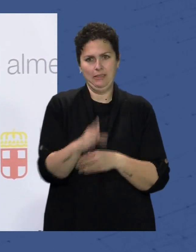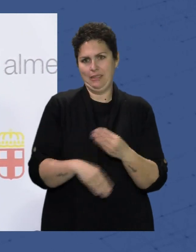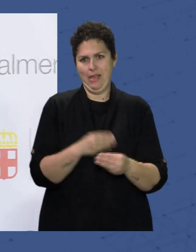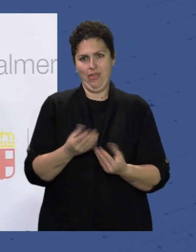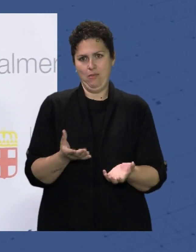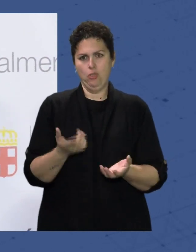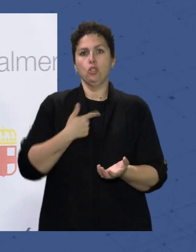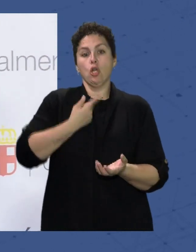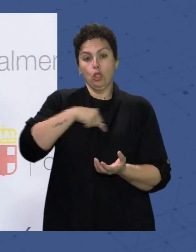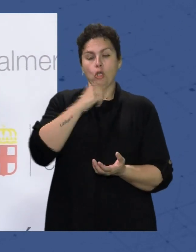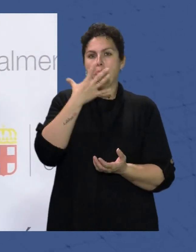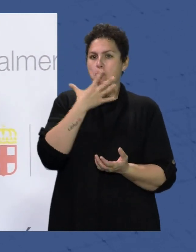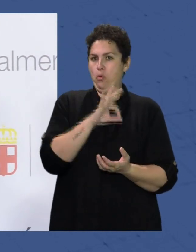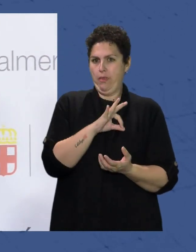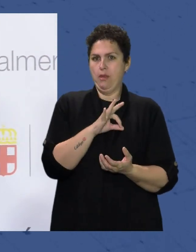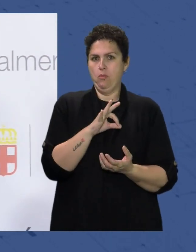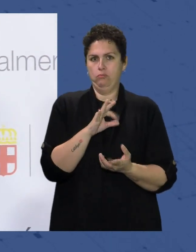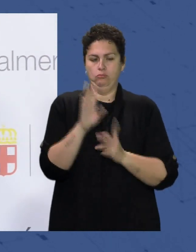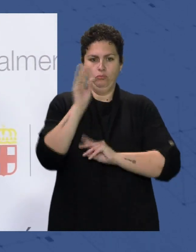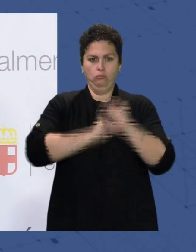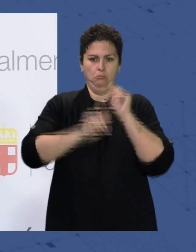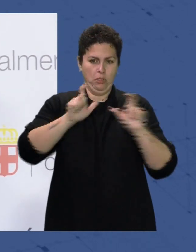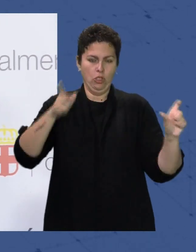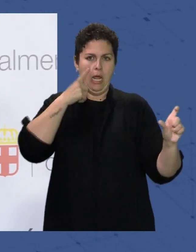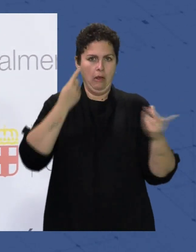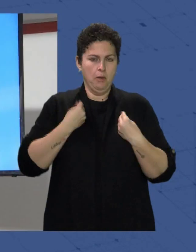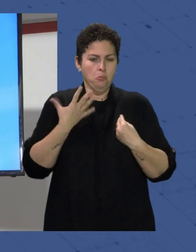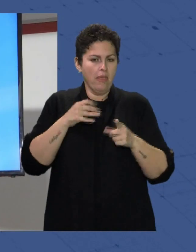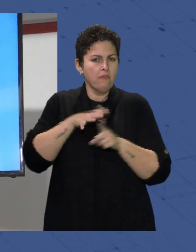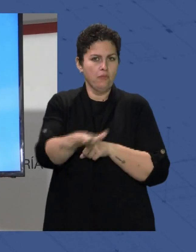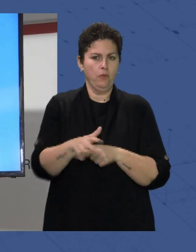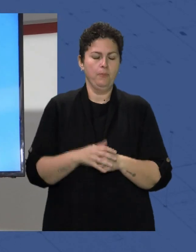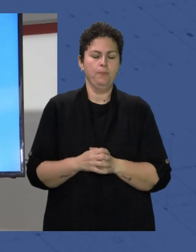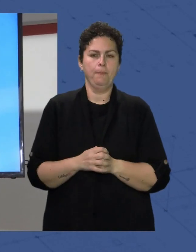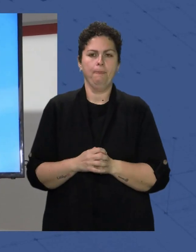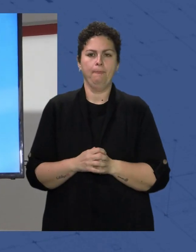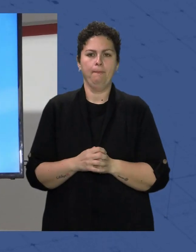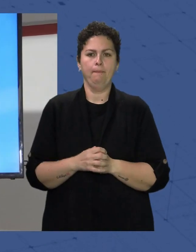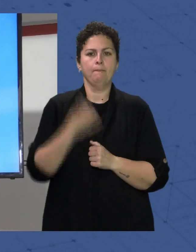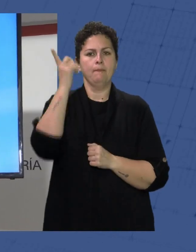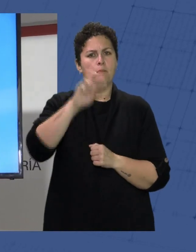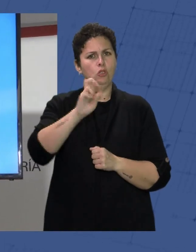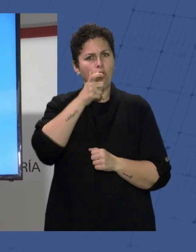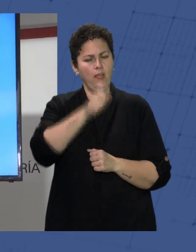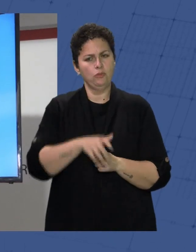podemos Sobre lo que Directamente Los almerienses Podemos influir Y valga un dato Para que Nos haga ya